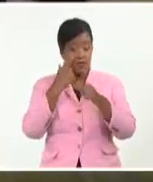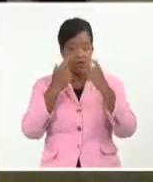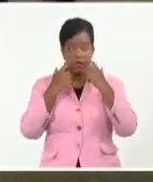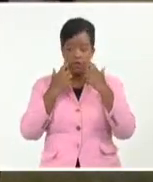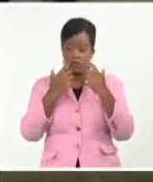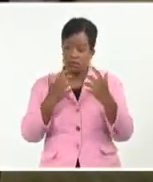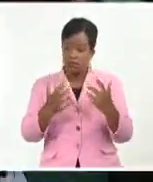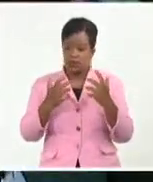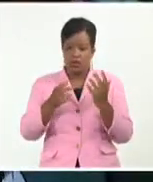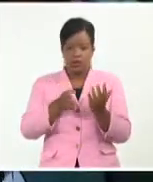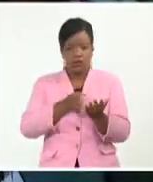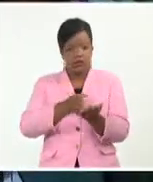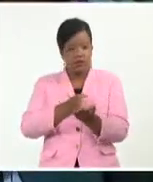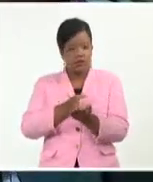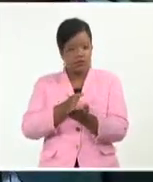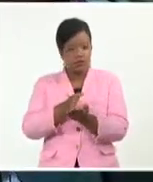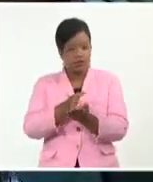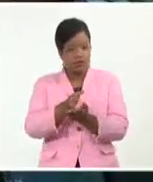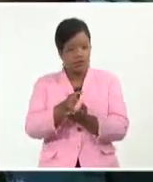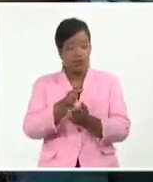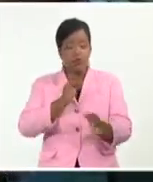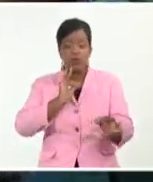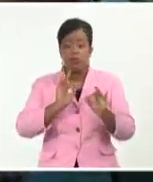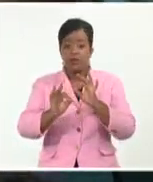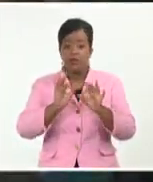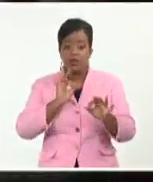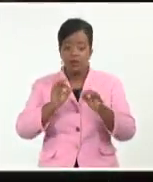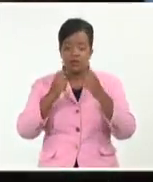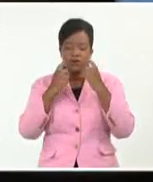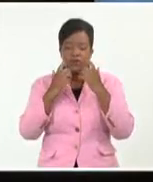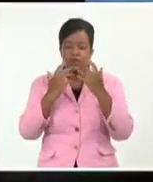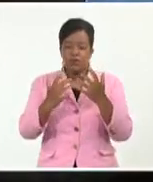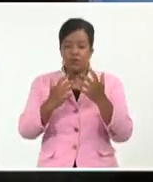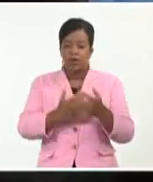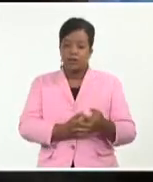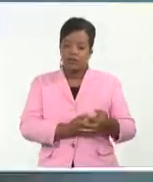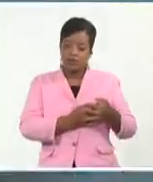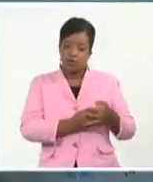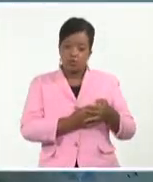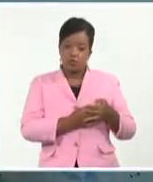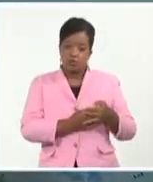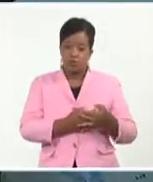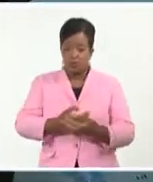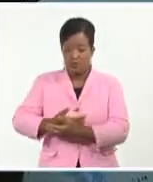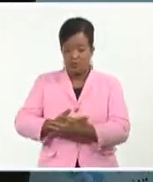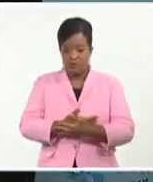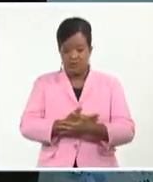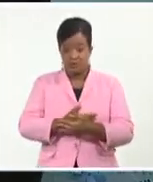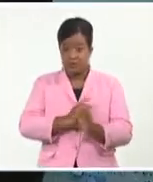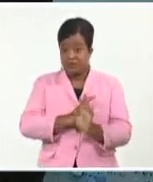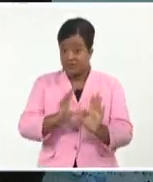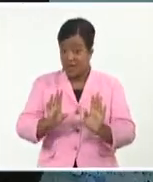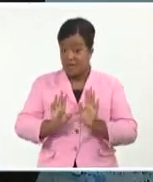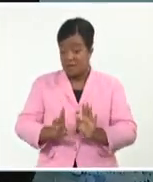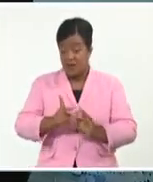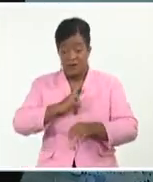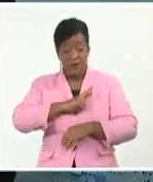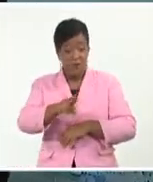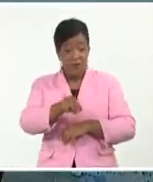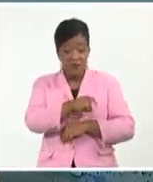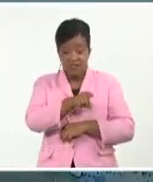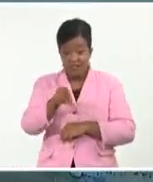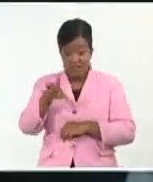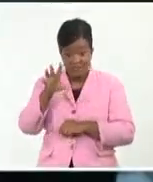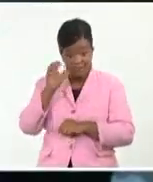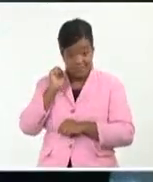para mantener, pero sobre todo para valorar aún más la lactancia materna. Yo espero haber respondido a algunas interrogantes